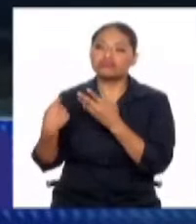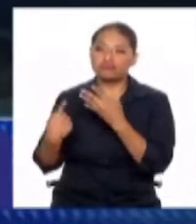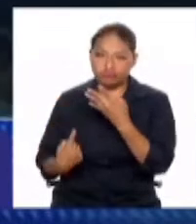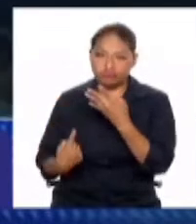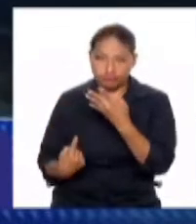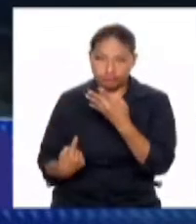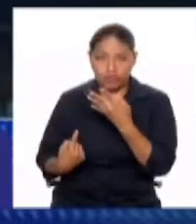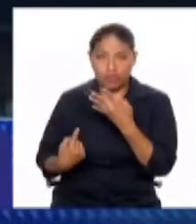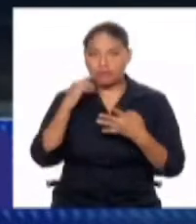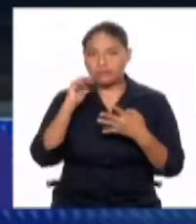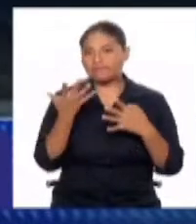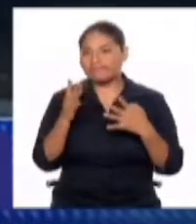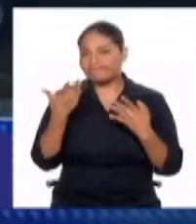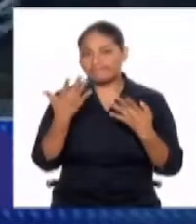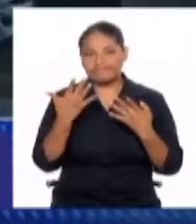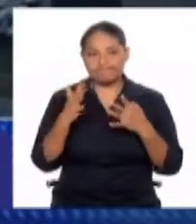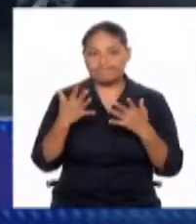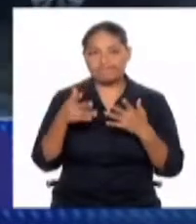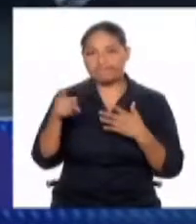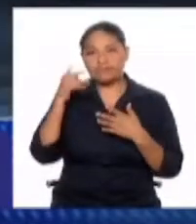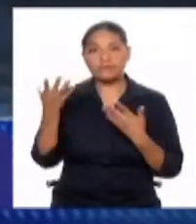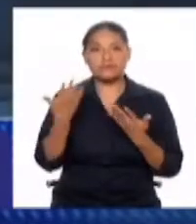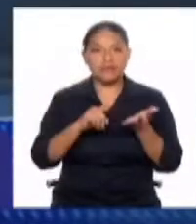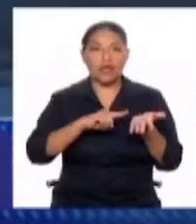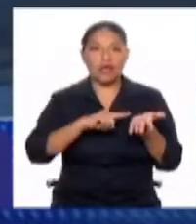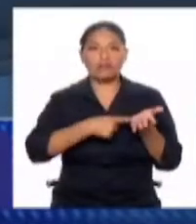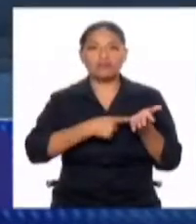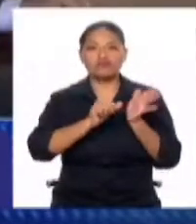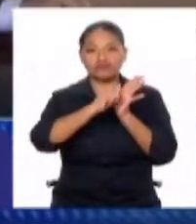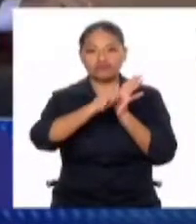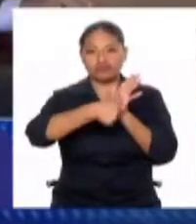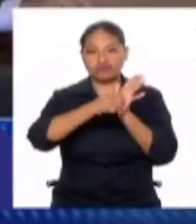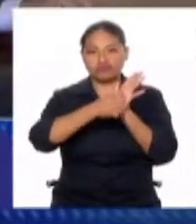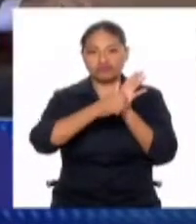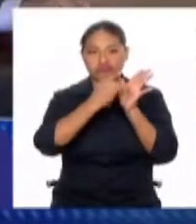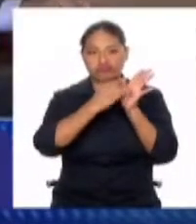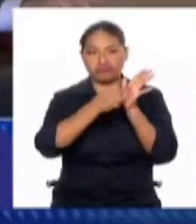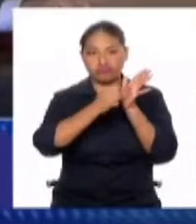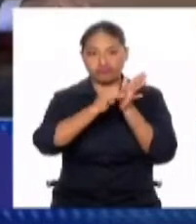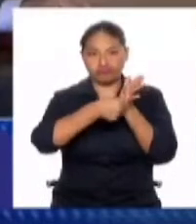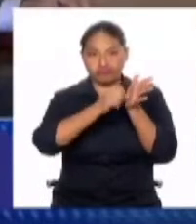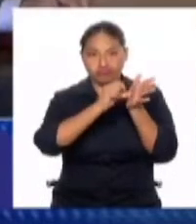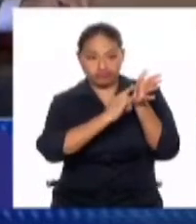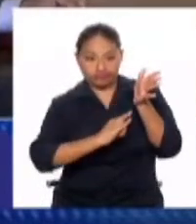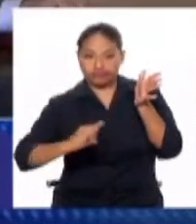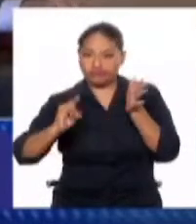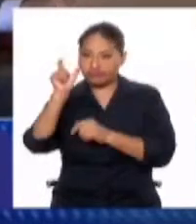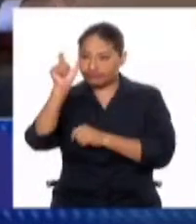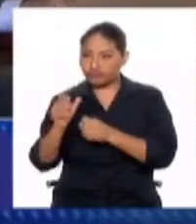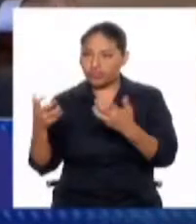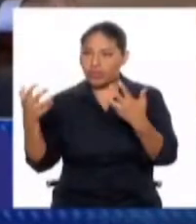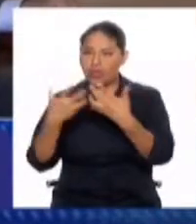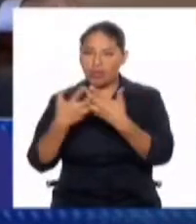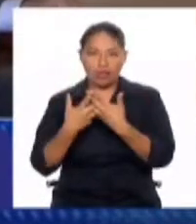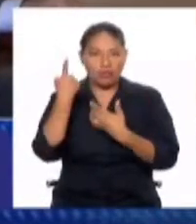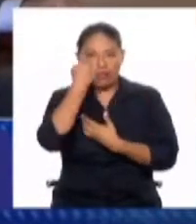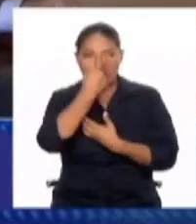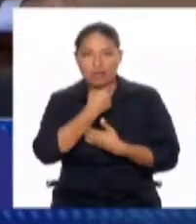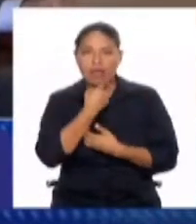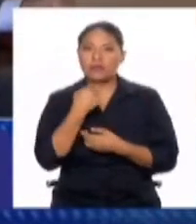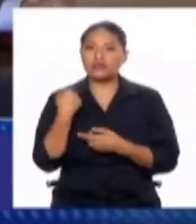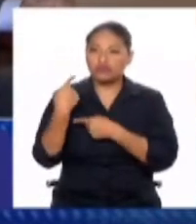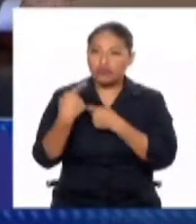digamos, la prueba de huellas tecnológicas para acreditar su identidad y sus datos